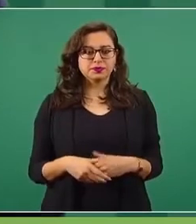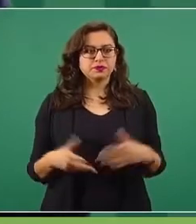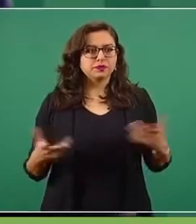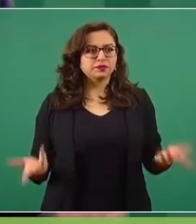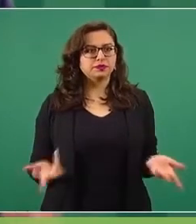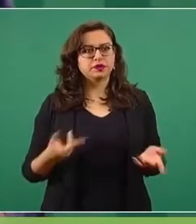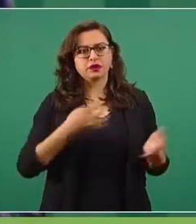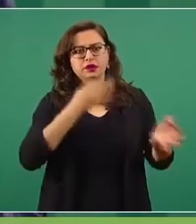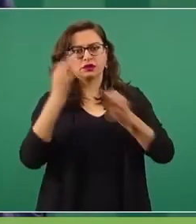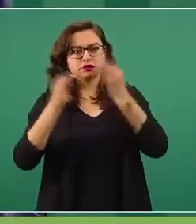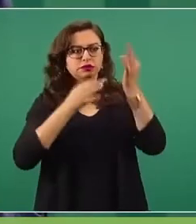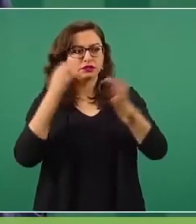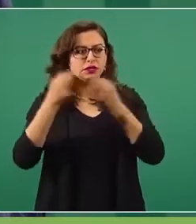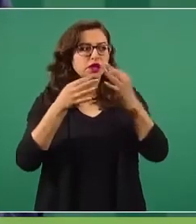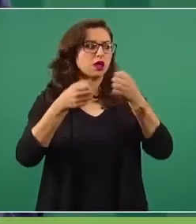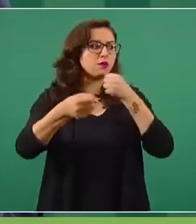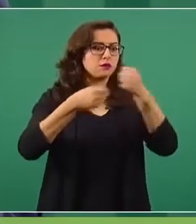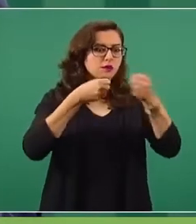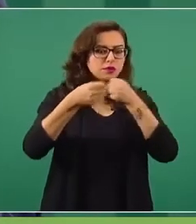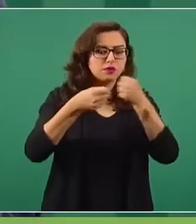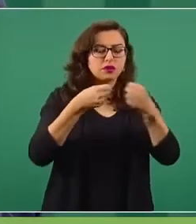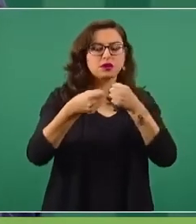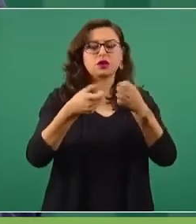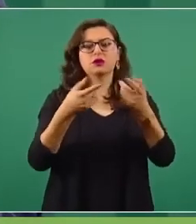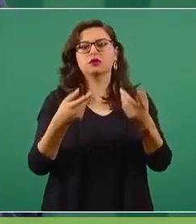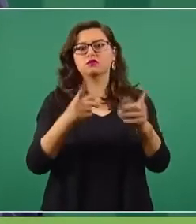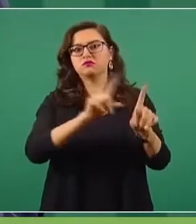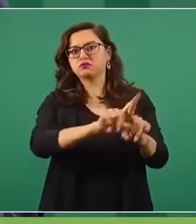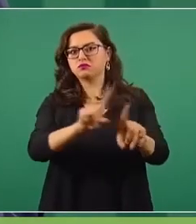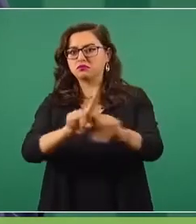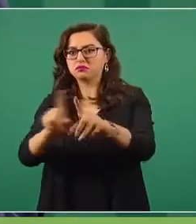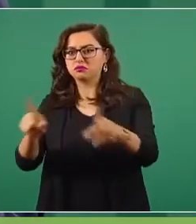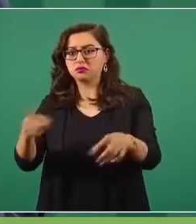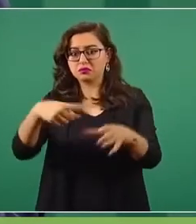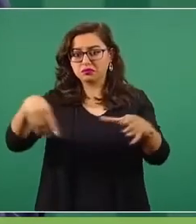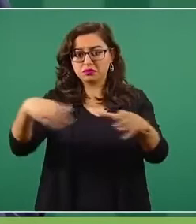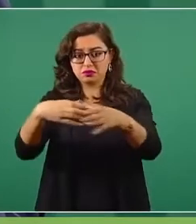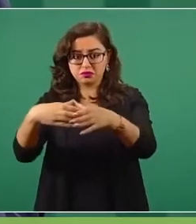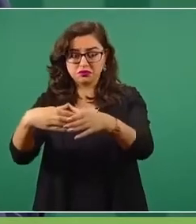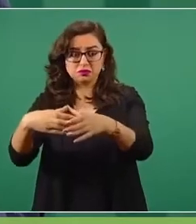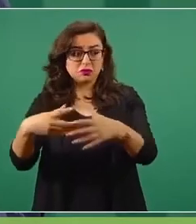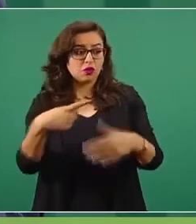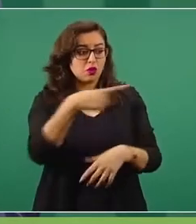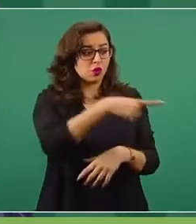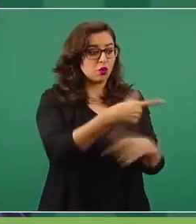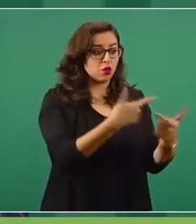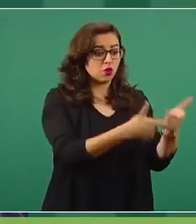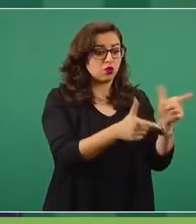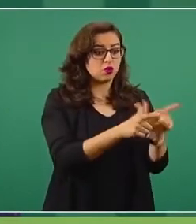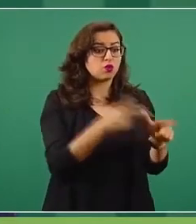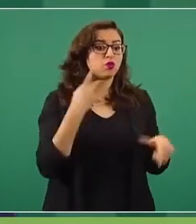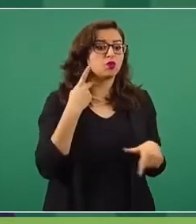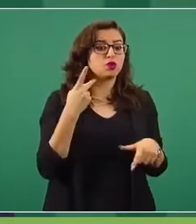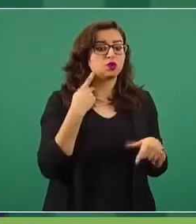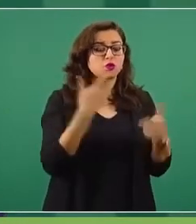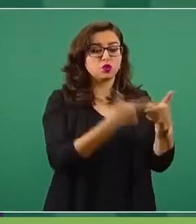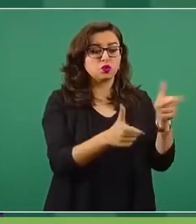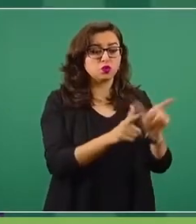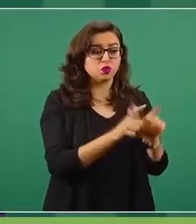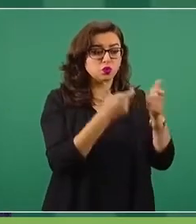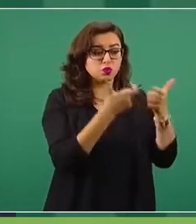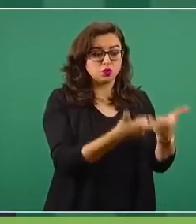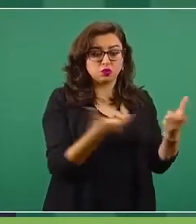del poder, del poder económico, del poder político, que no trafiquen con la libertad de